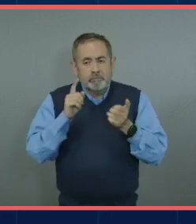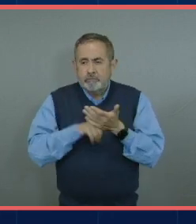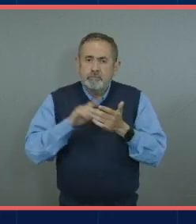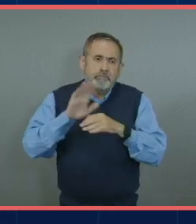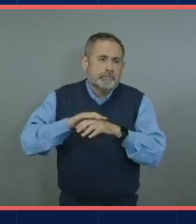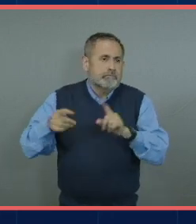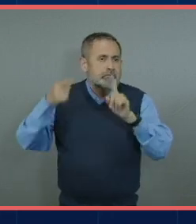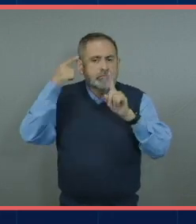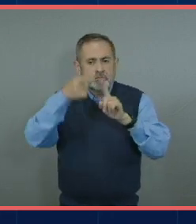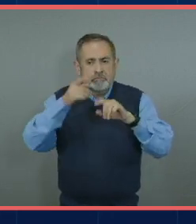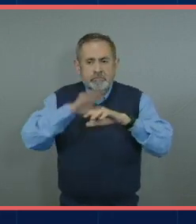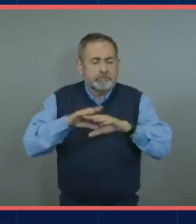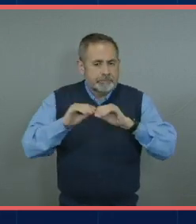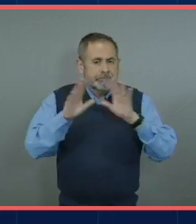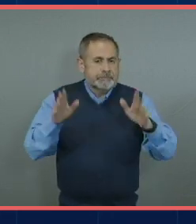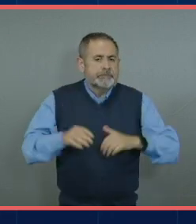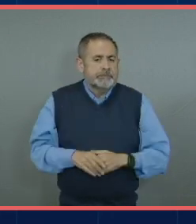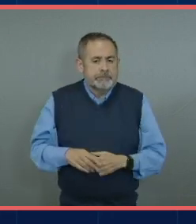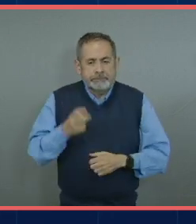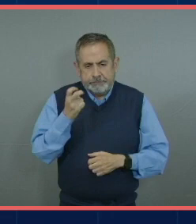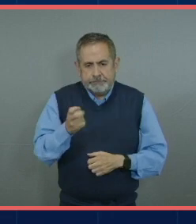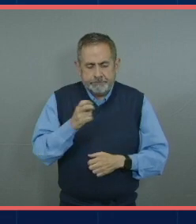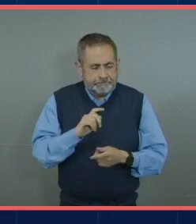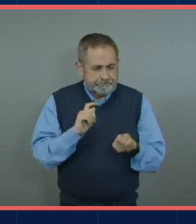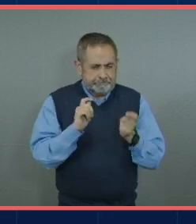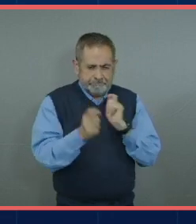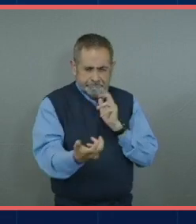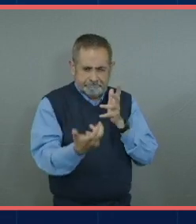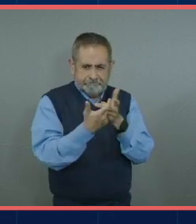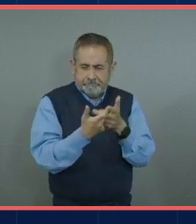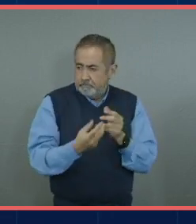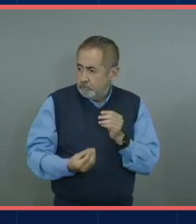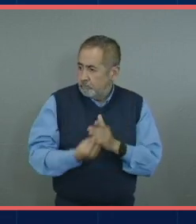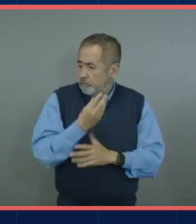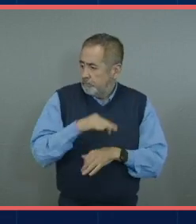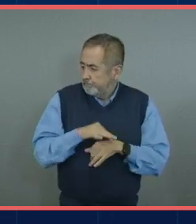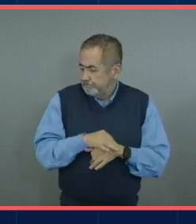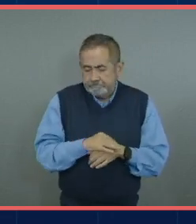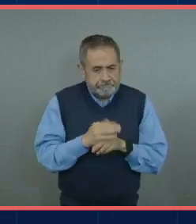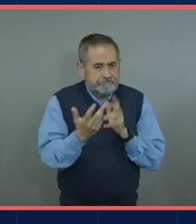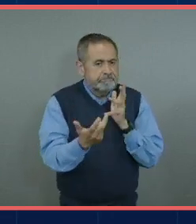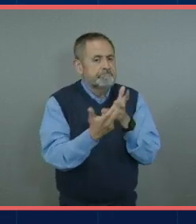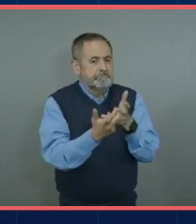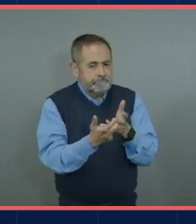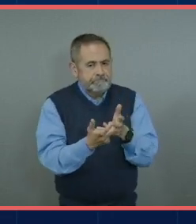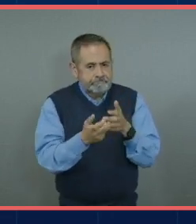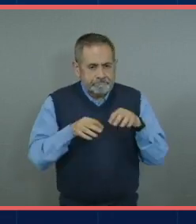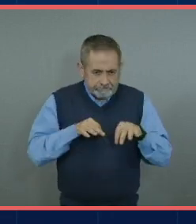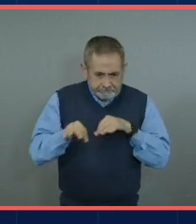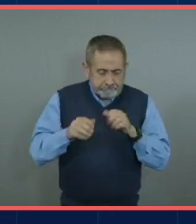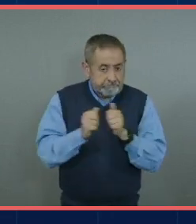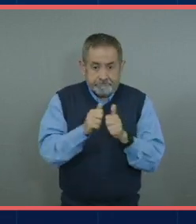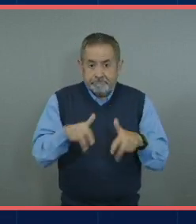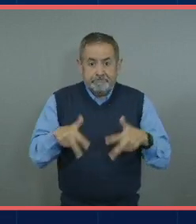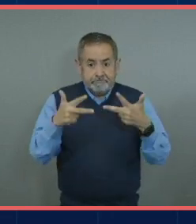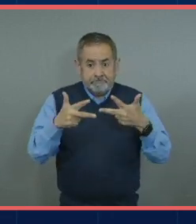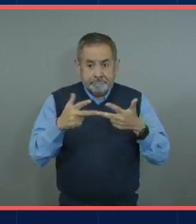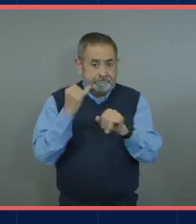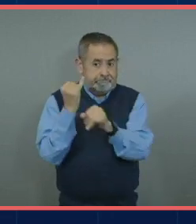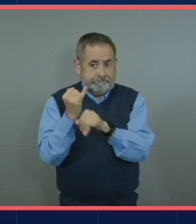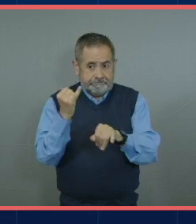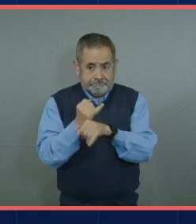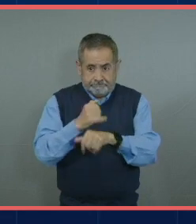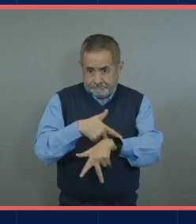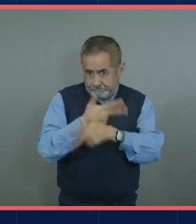objetivo entonces pues eso adaptarme a lo que estaba viviendo a llevar un trabajo pues en línea